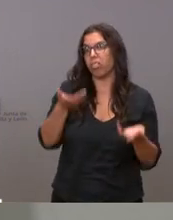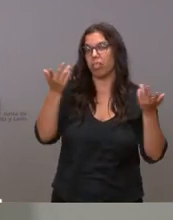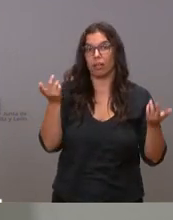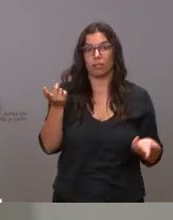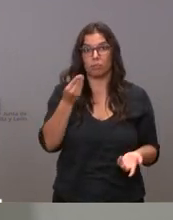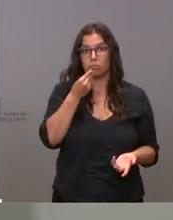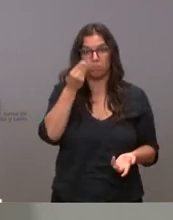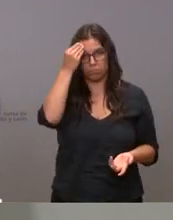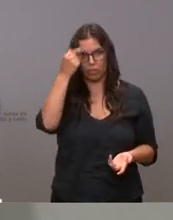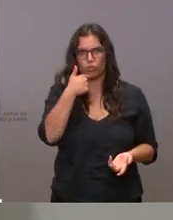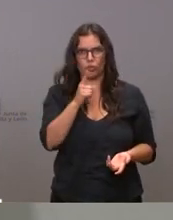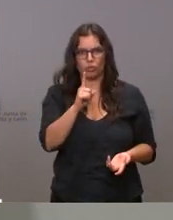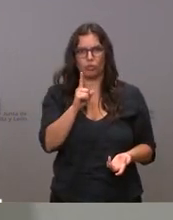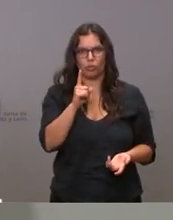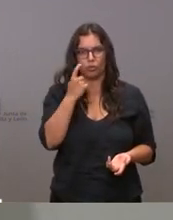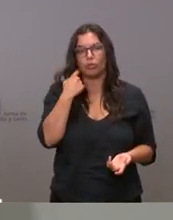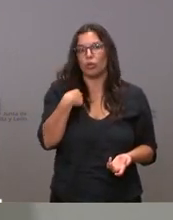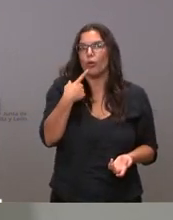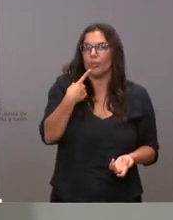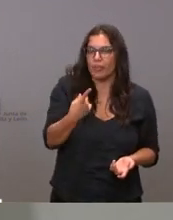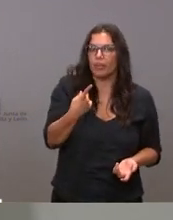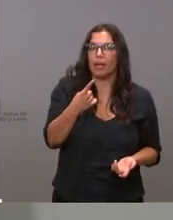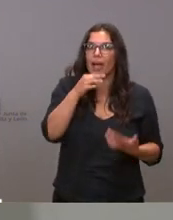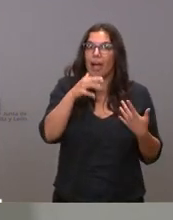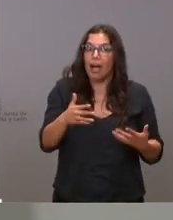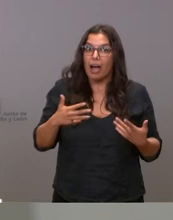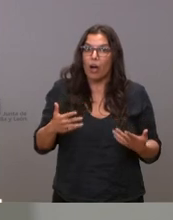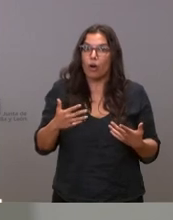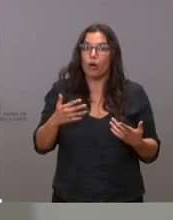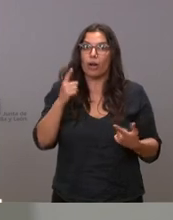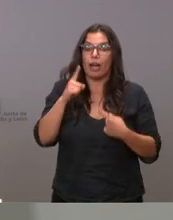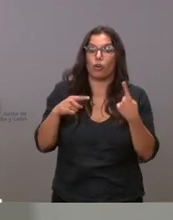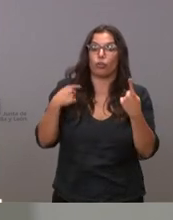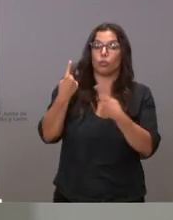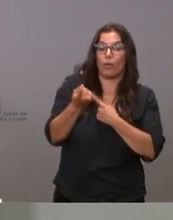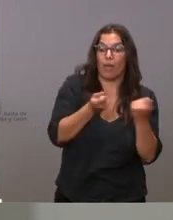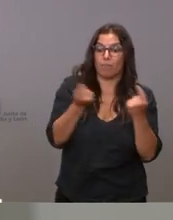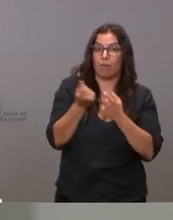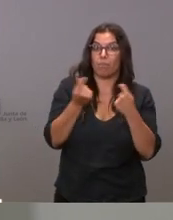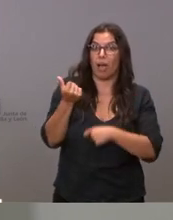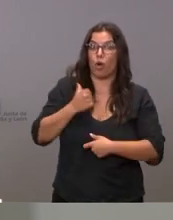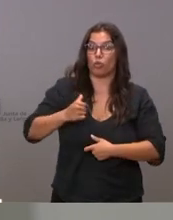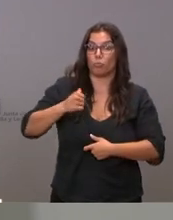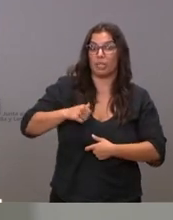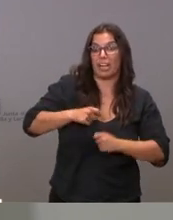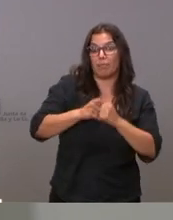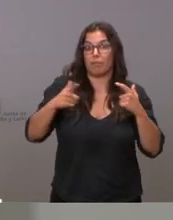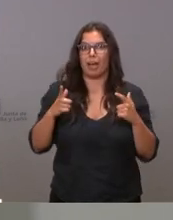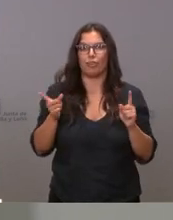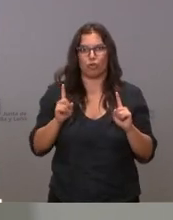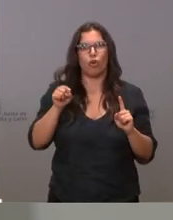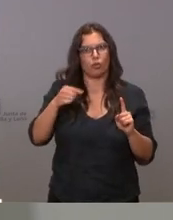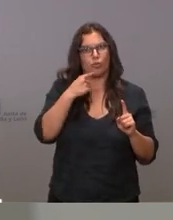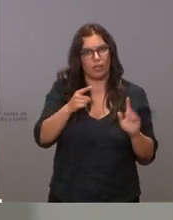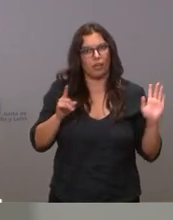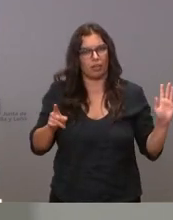de mi boca esa palabra sí que salió en este momento no tiene repercusión asistencial importante en nuestra hospitalización y aquel día que